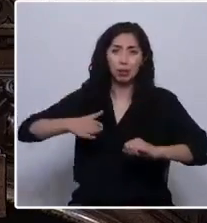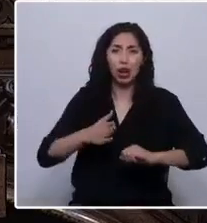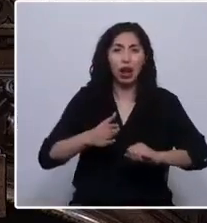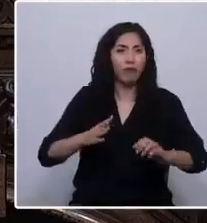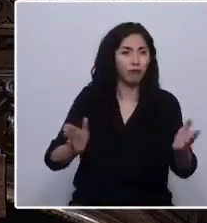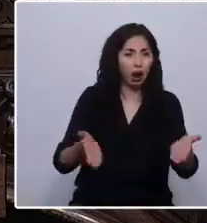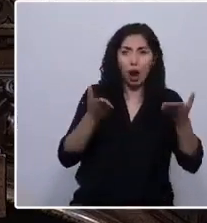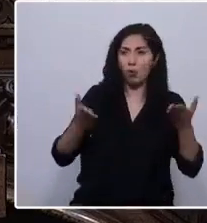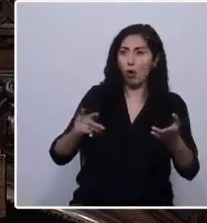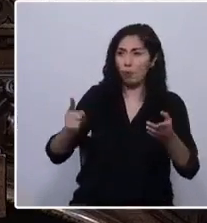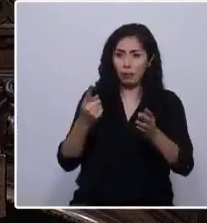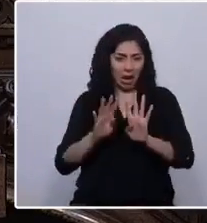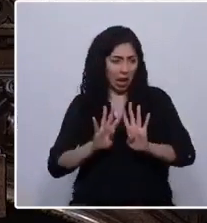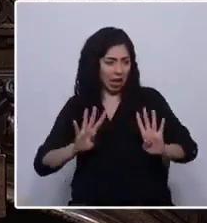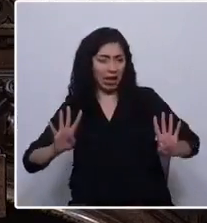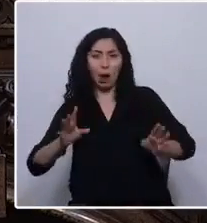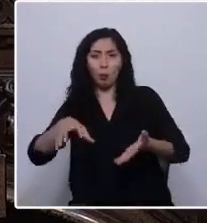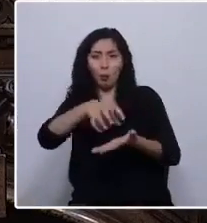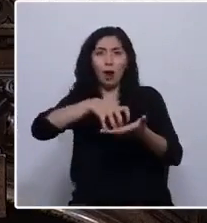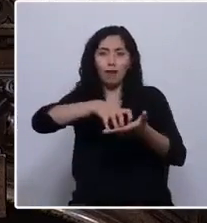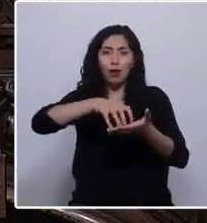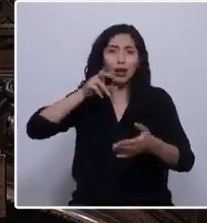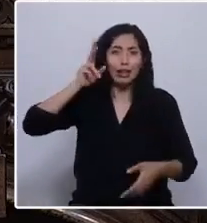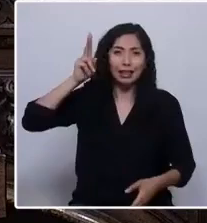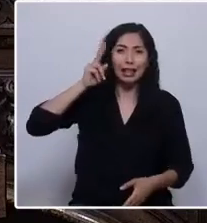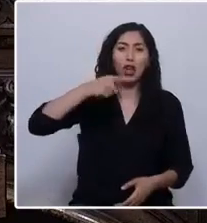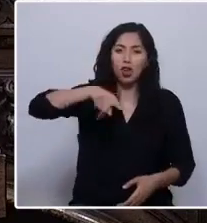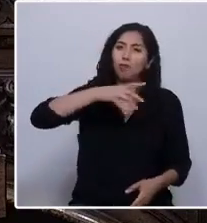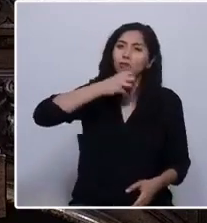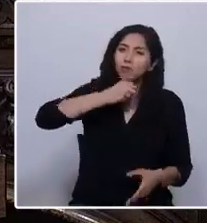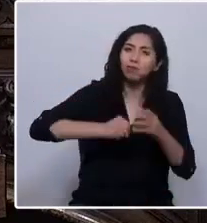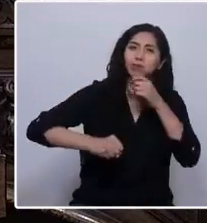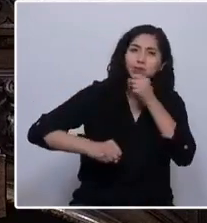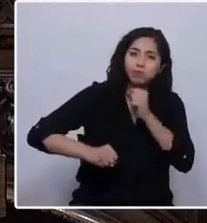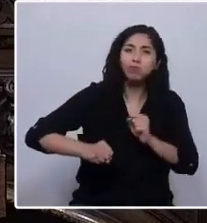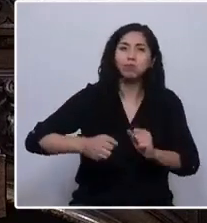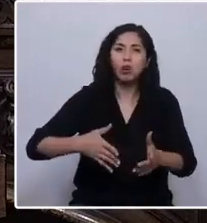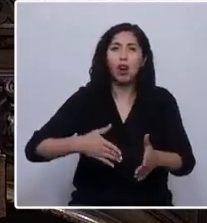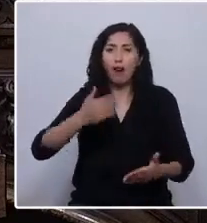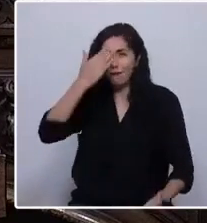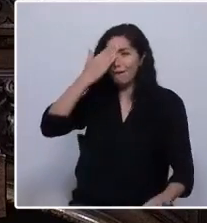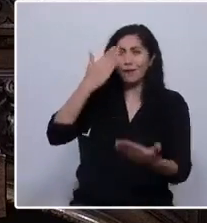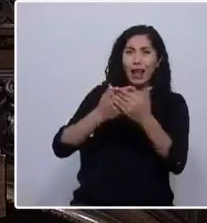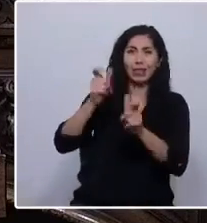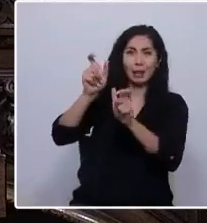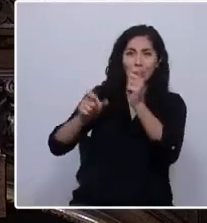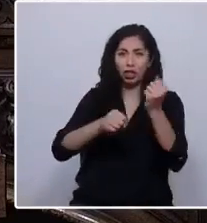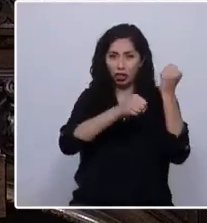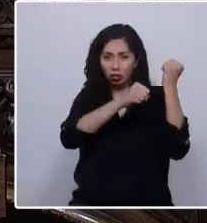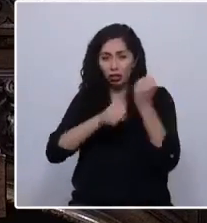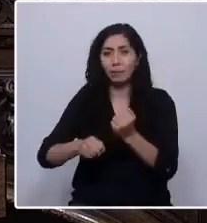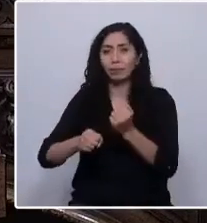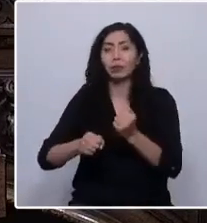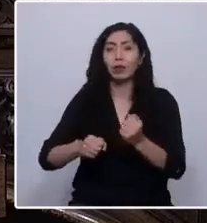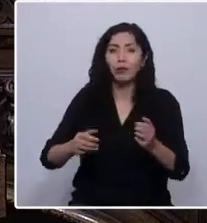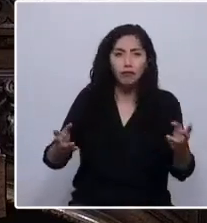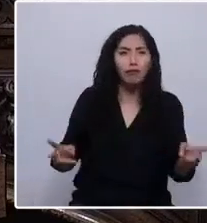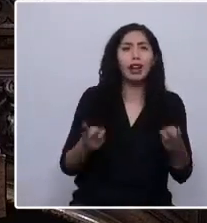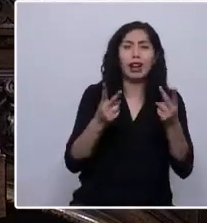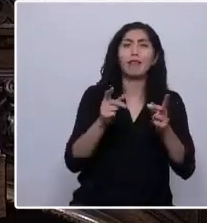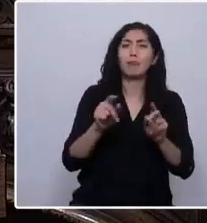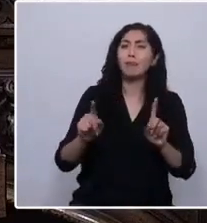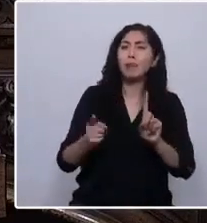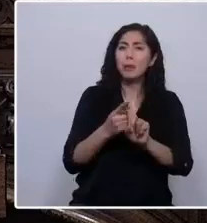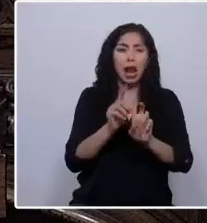de los pueblos indígenas que hicieron la resistencia por el norte frente a los conquistadores. Viva la primera línea de los pueblos que